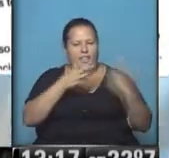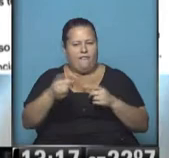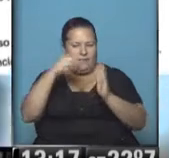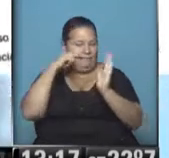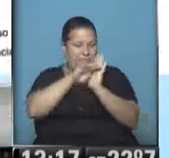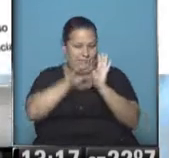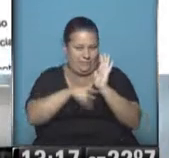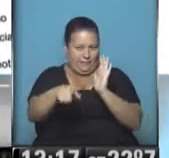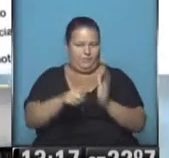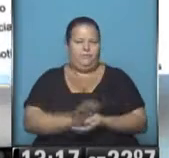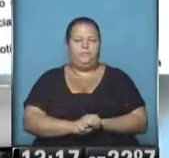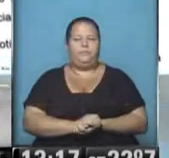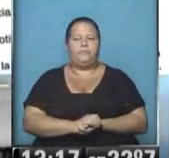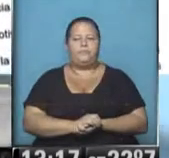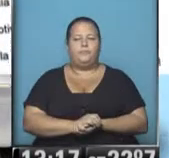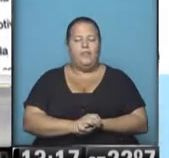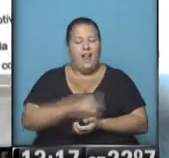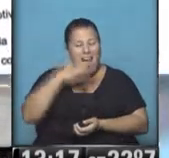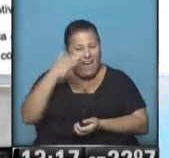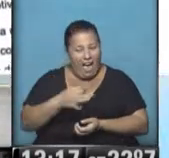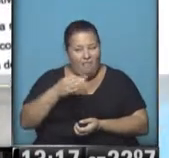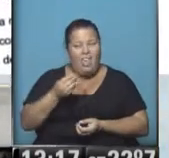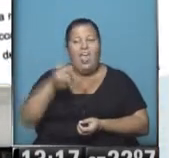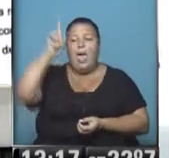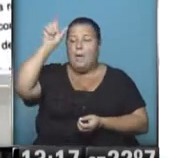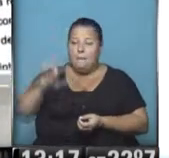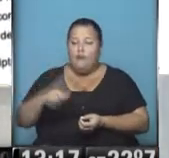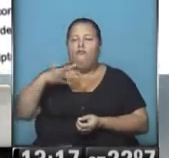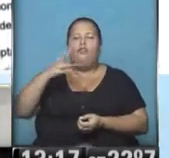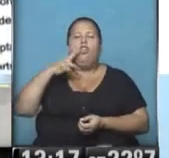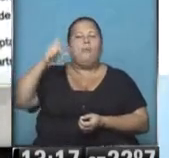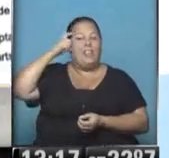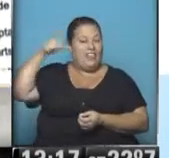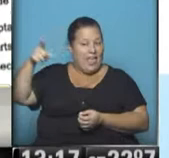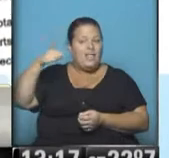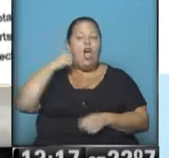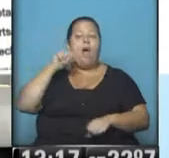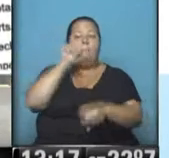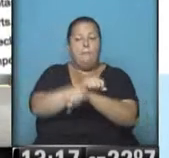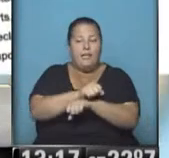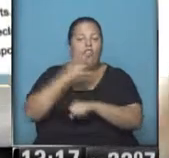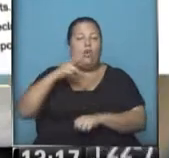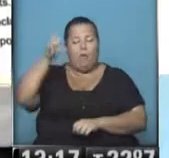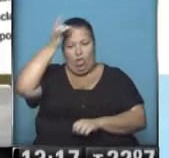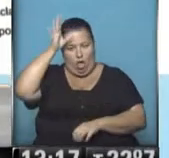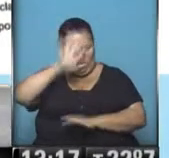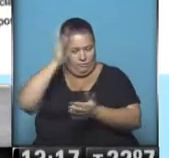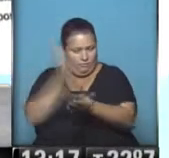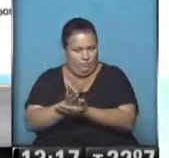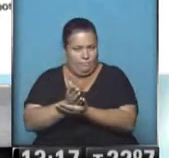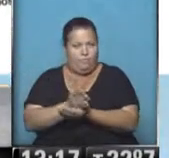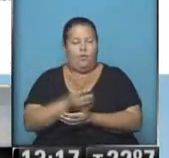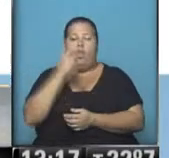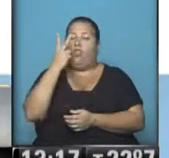etc. Ahí lo tenemos, el fallo. Lo cierto es que esta persona, el hecho ocurre en 2010, esta persona fue condenada en 2012 con